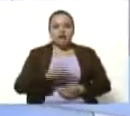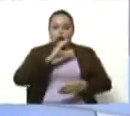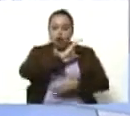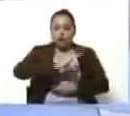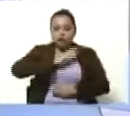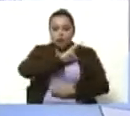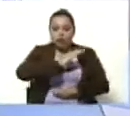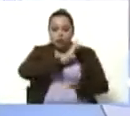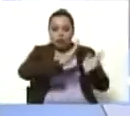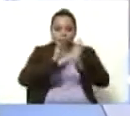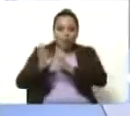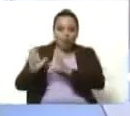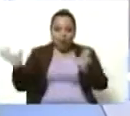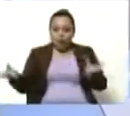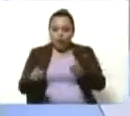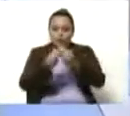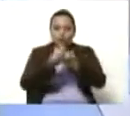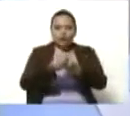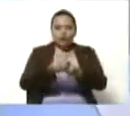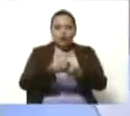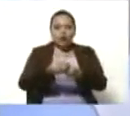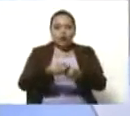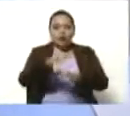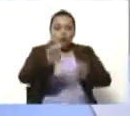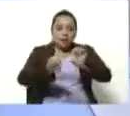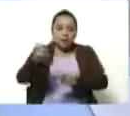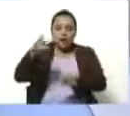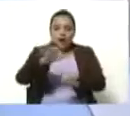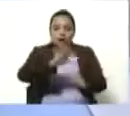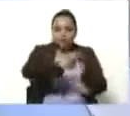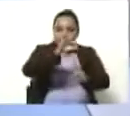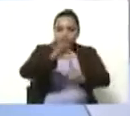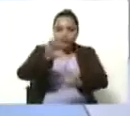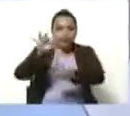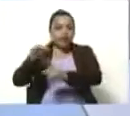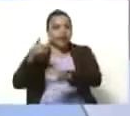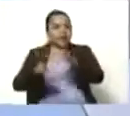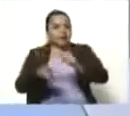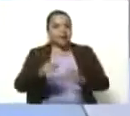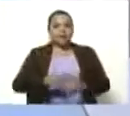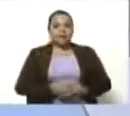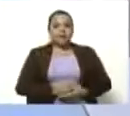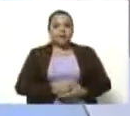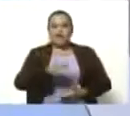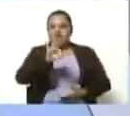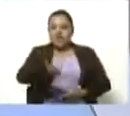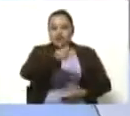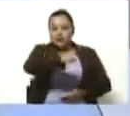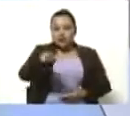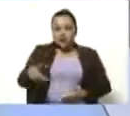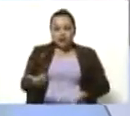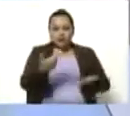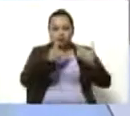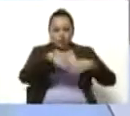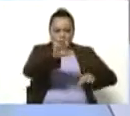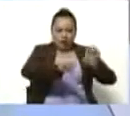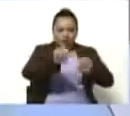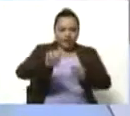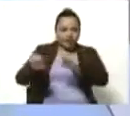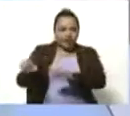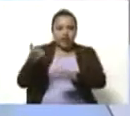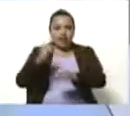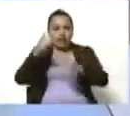organizador, junto a los miembros del jurado, que van a ir siendo seleccionados por cada categoría. Hay tres miembros del jurado, que son